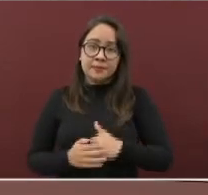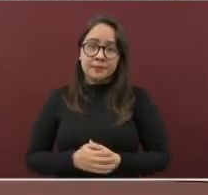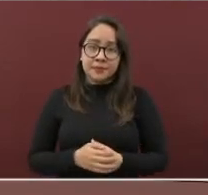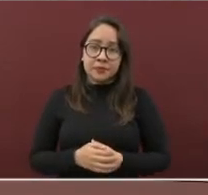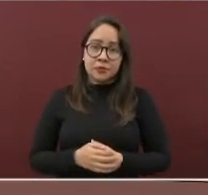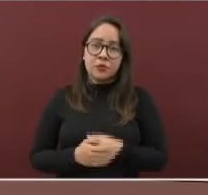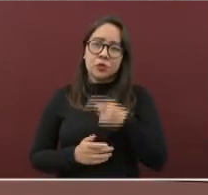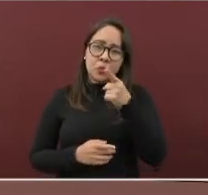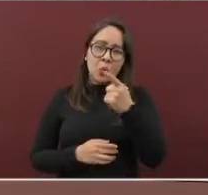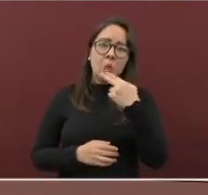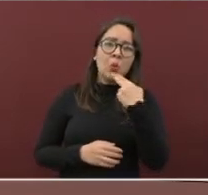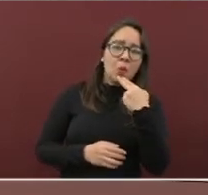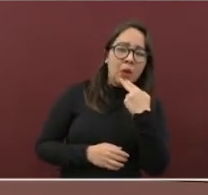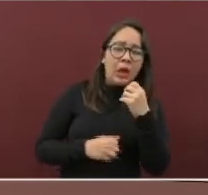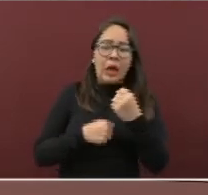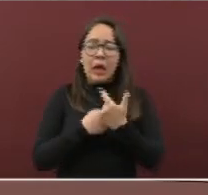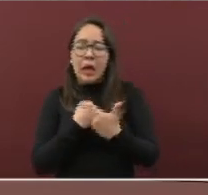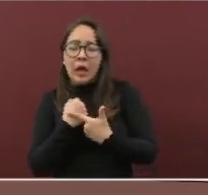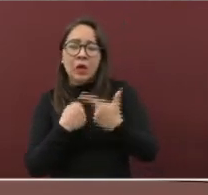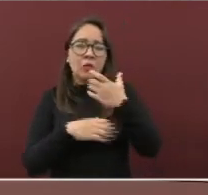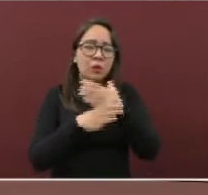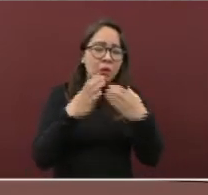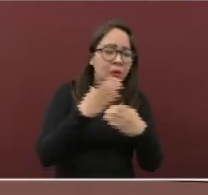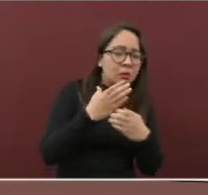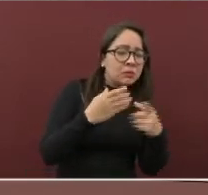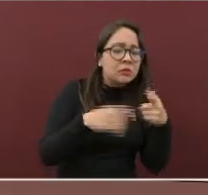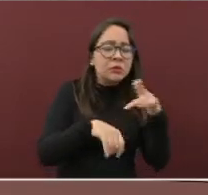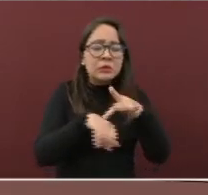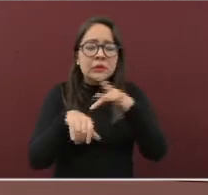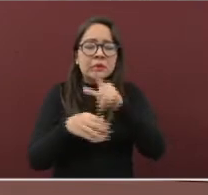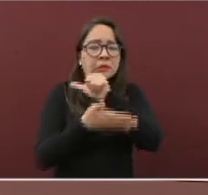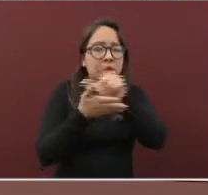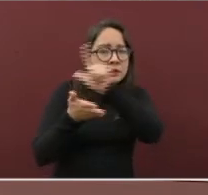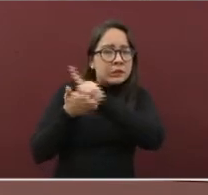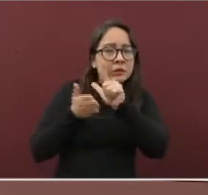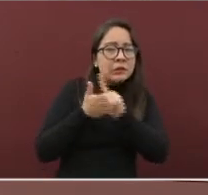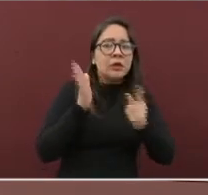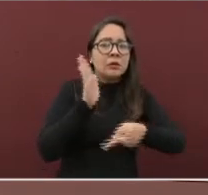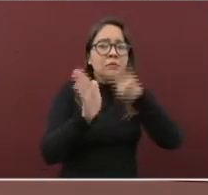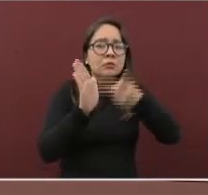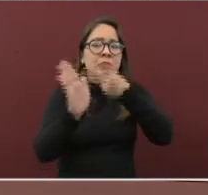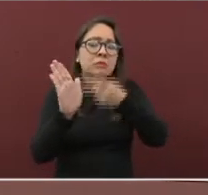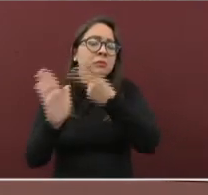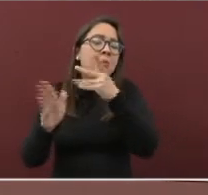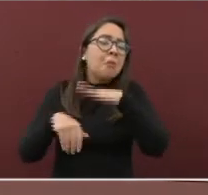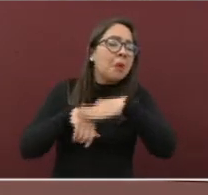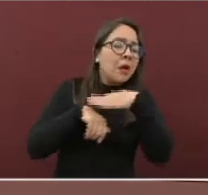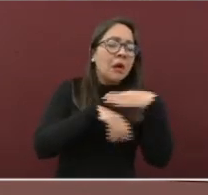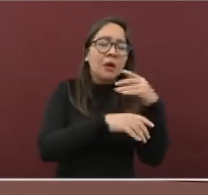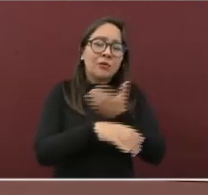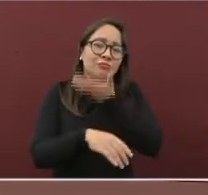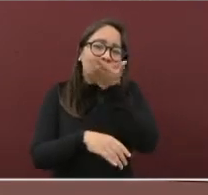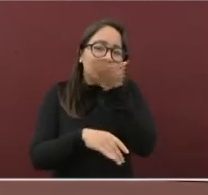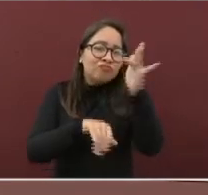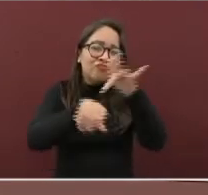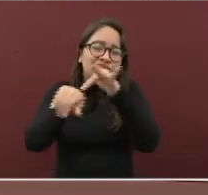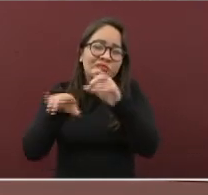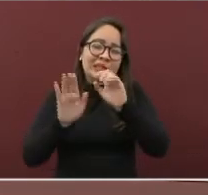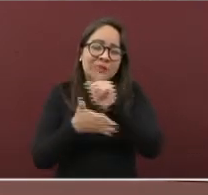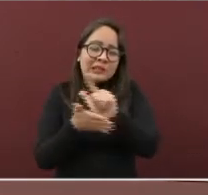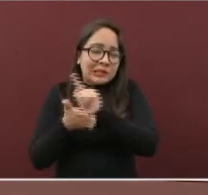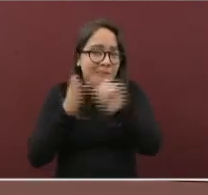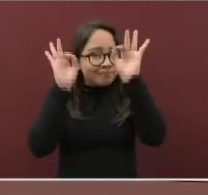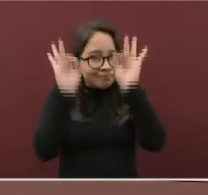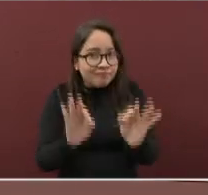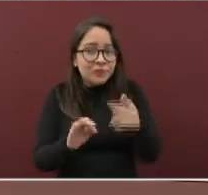desinfecte sus manos, limpie, frecuentemente áreas y objetos de uso común, evite saludar de